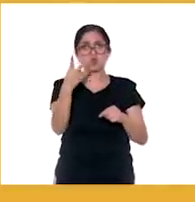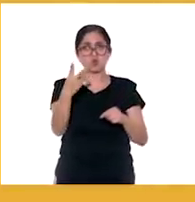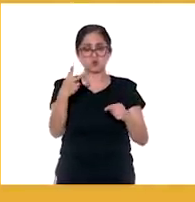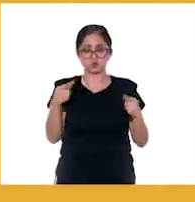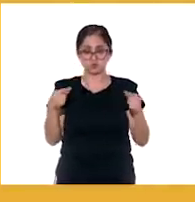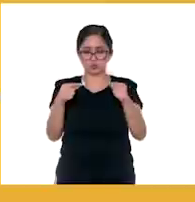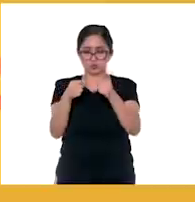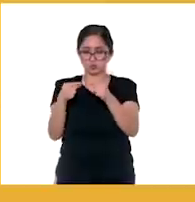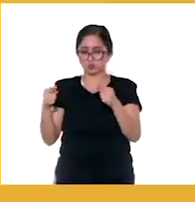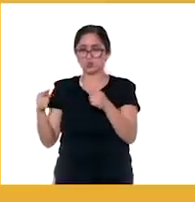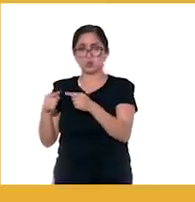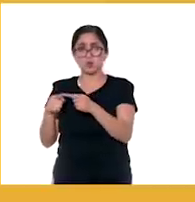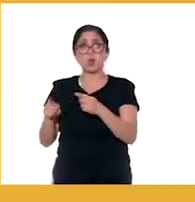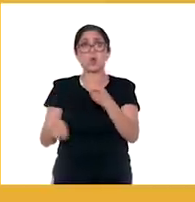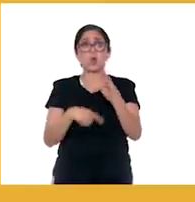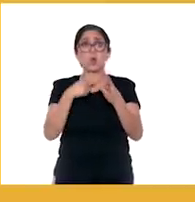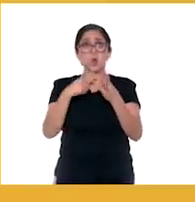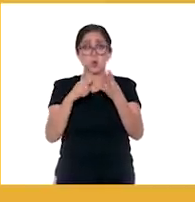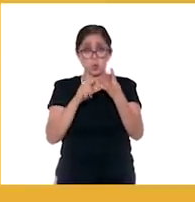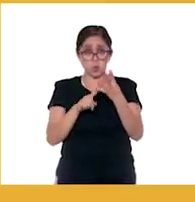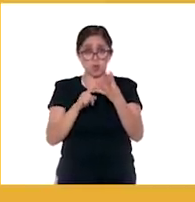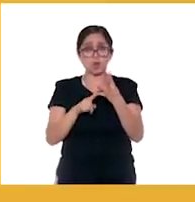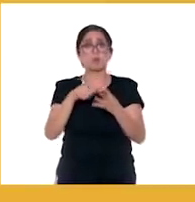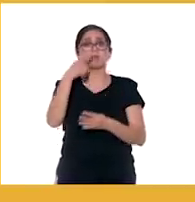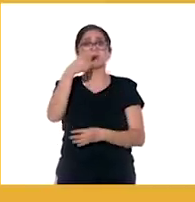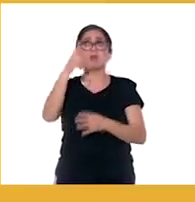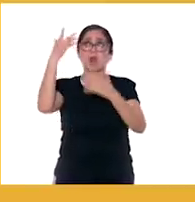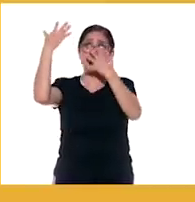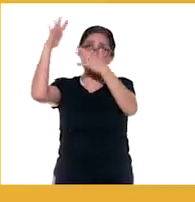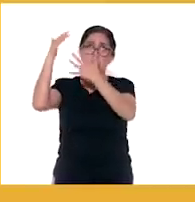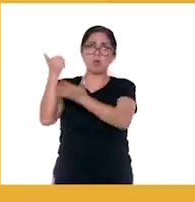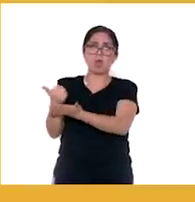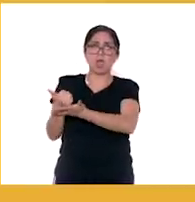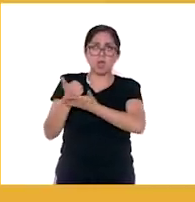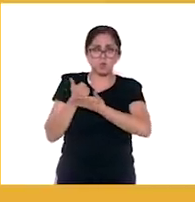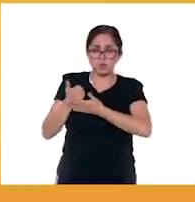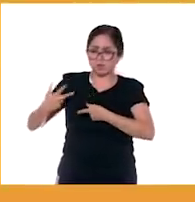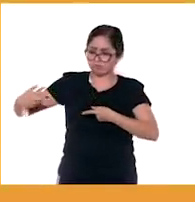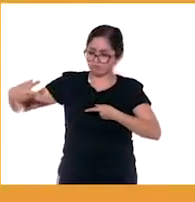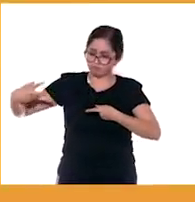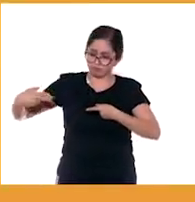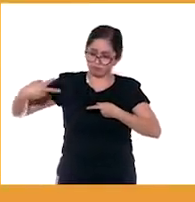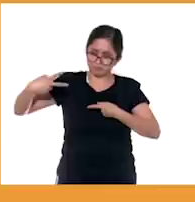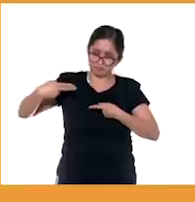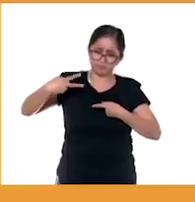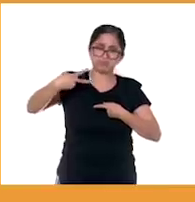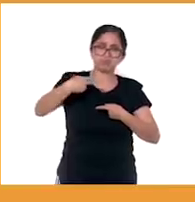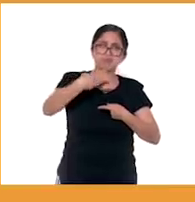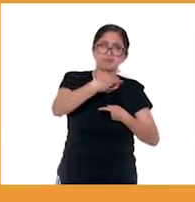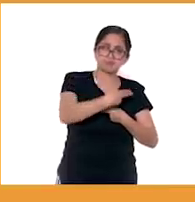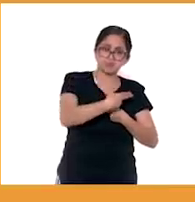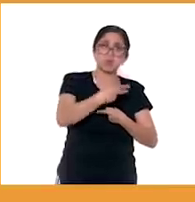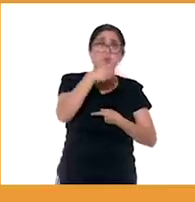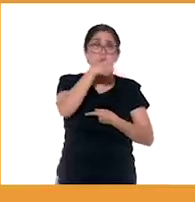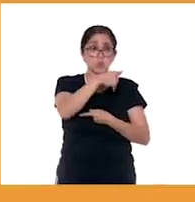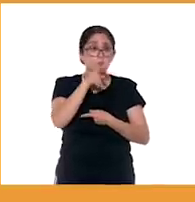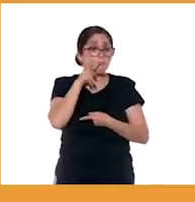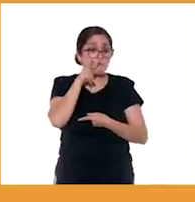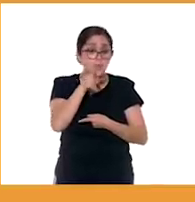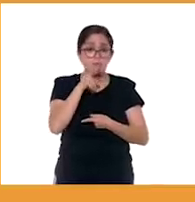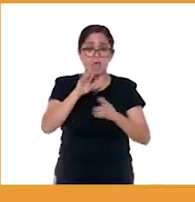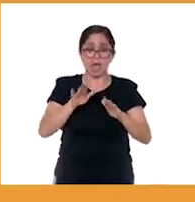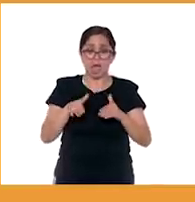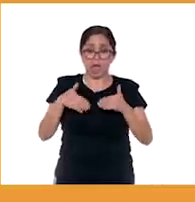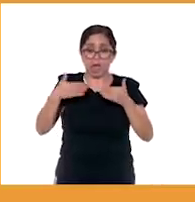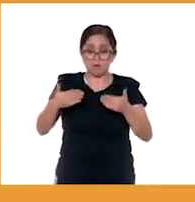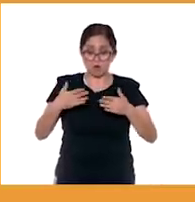4. Con ayuda de un adulto, corta sobre la línea horizontal que marcaste. 5. Asegúrate de cortar por fuera de